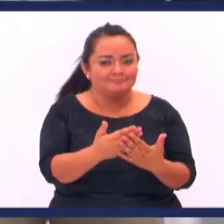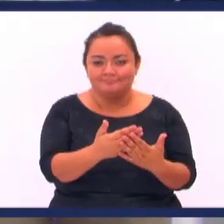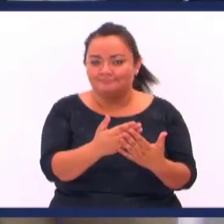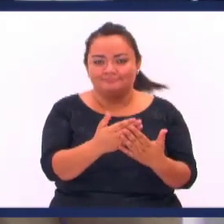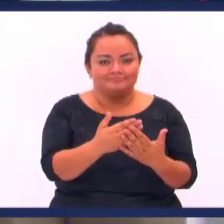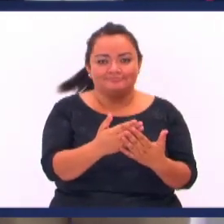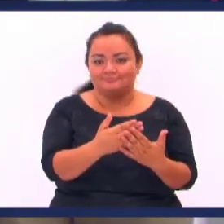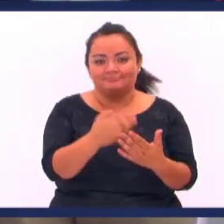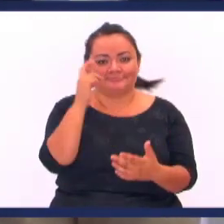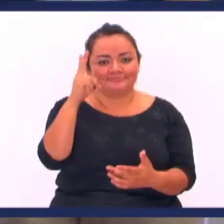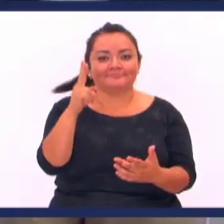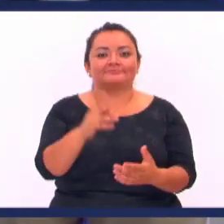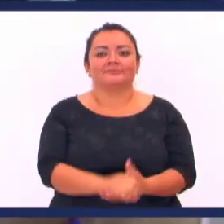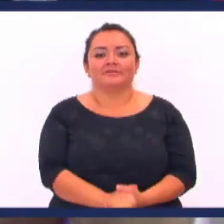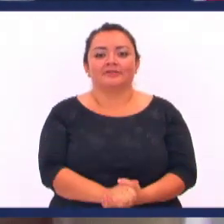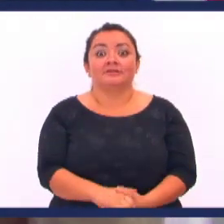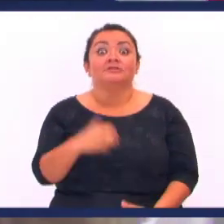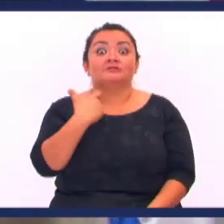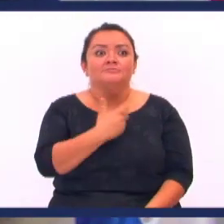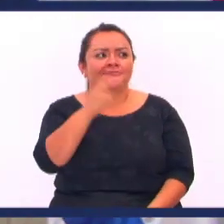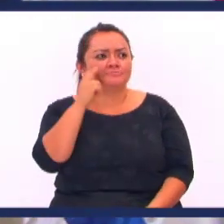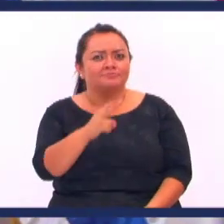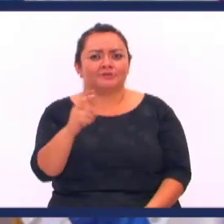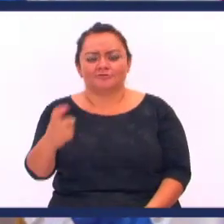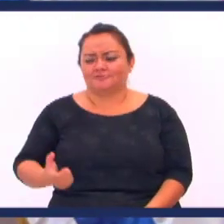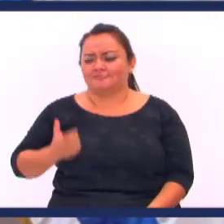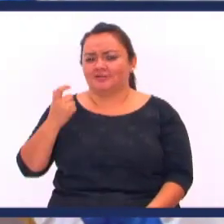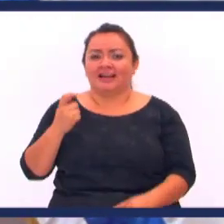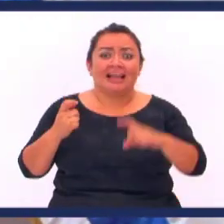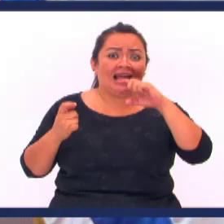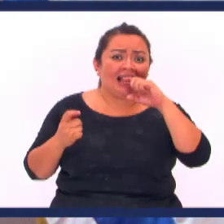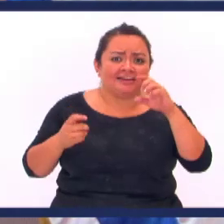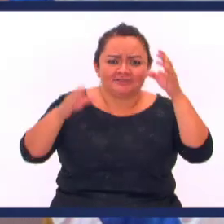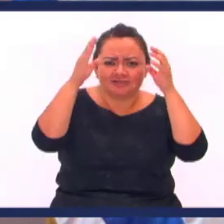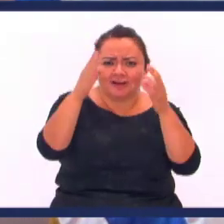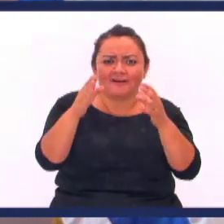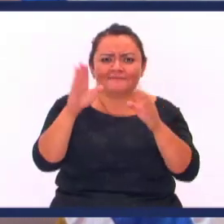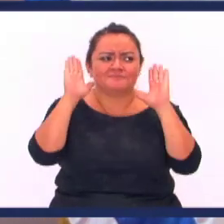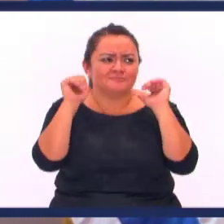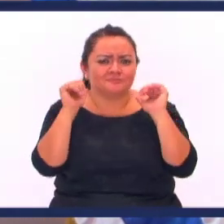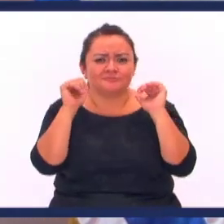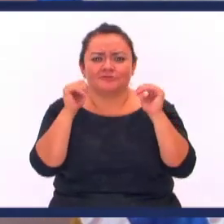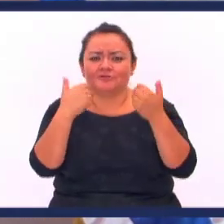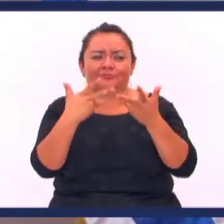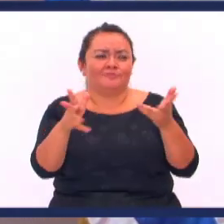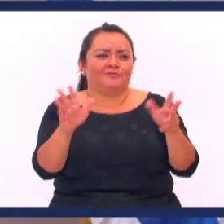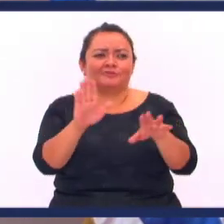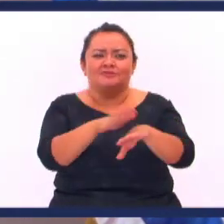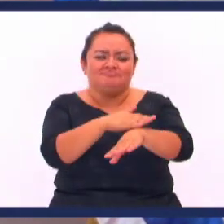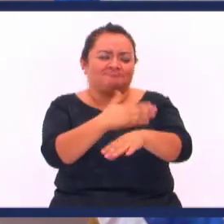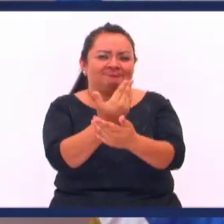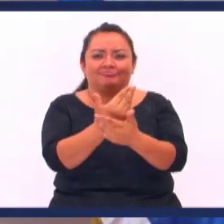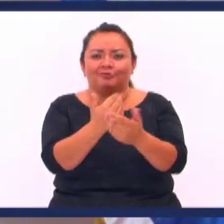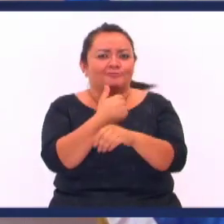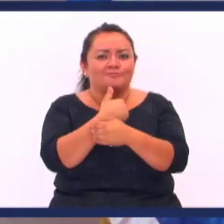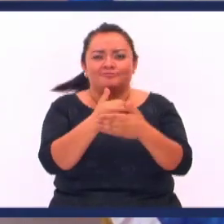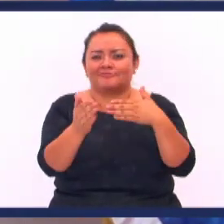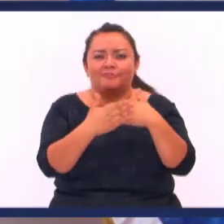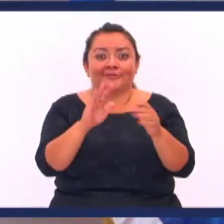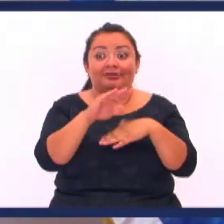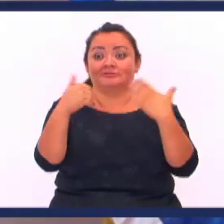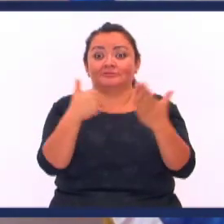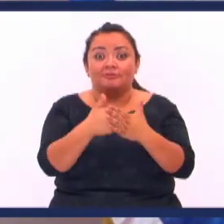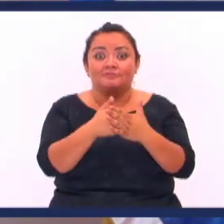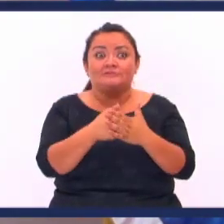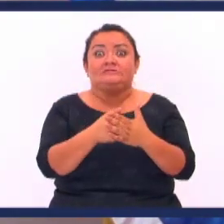problemas Porque estamos viendo Que ricos, pobres, sabios y necios No importa la nación Todos estamos en el mismo